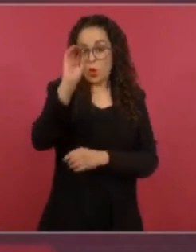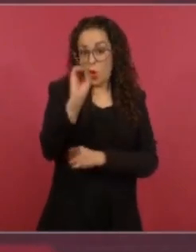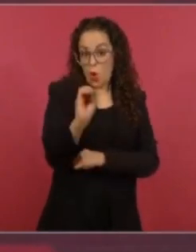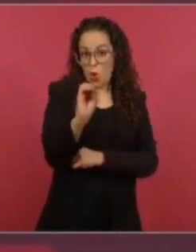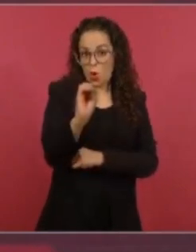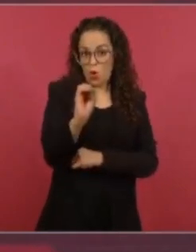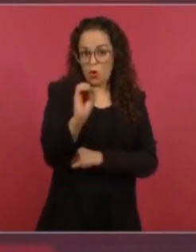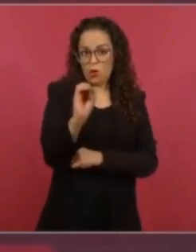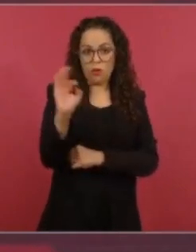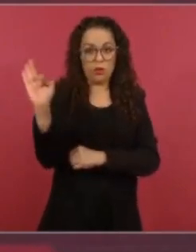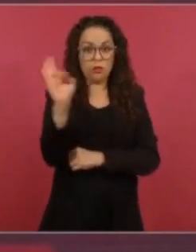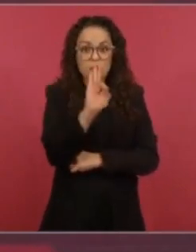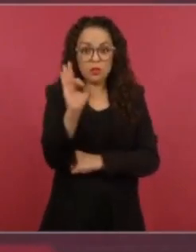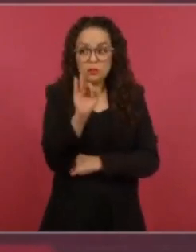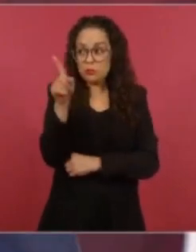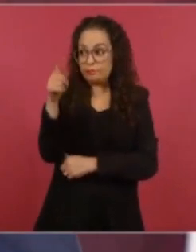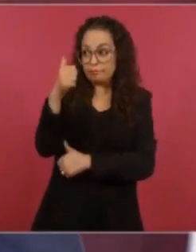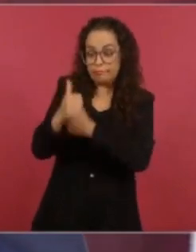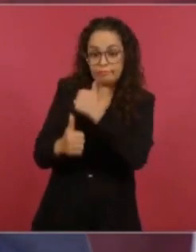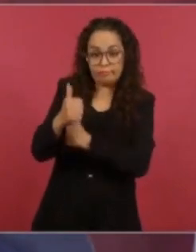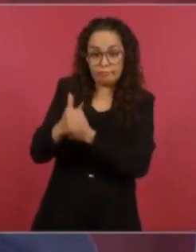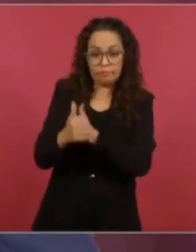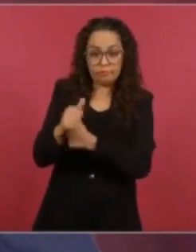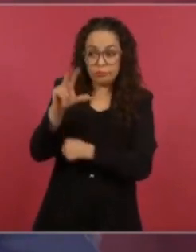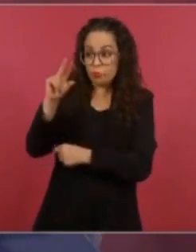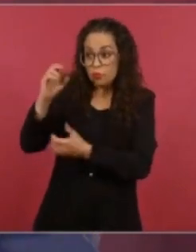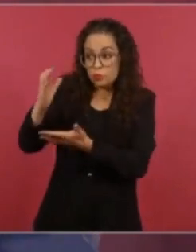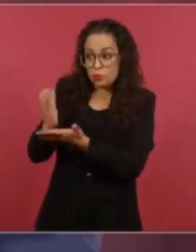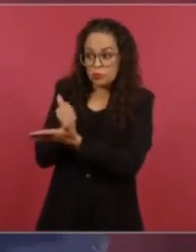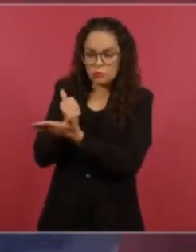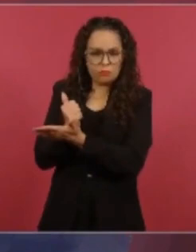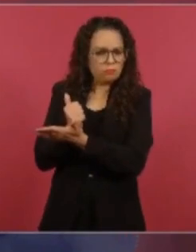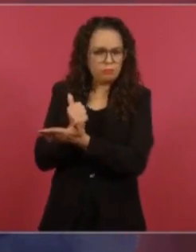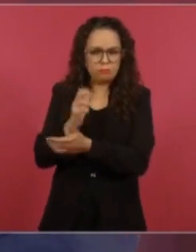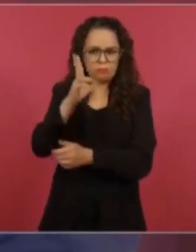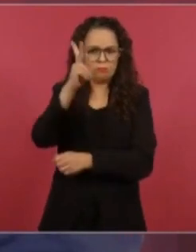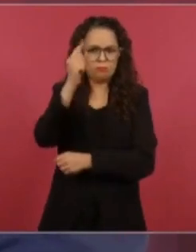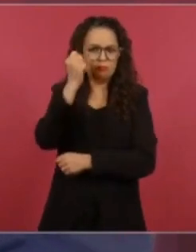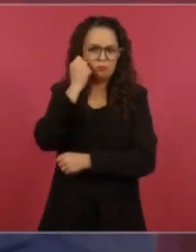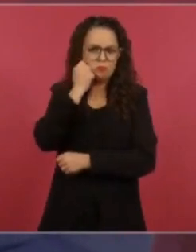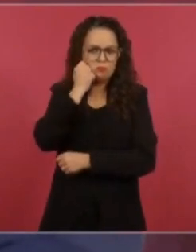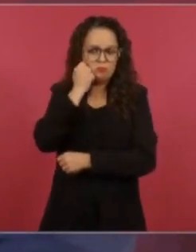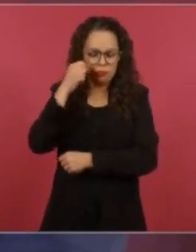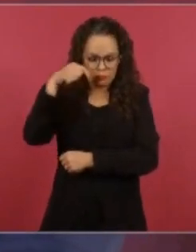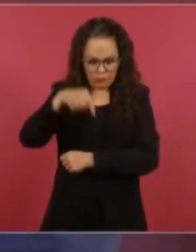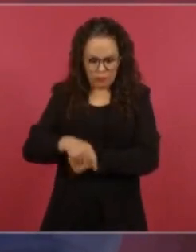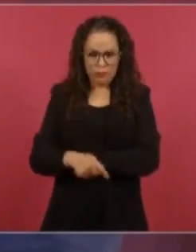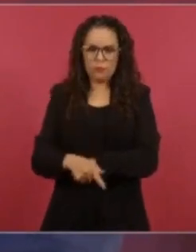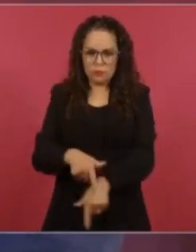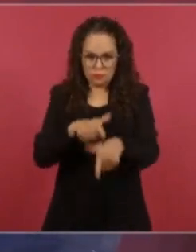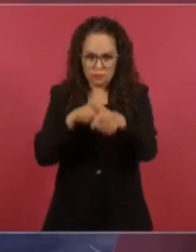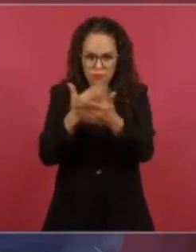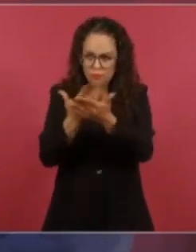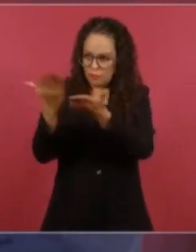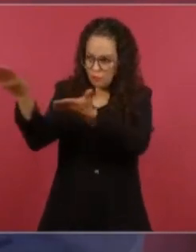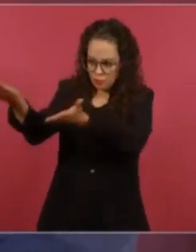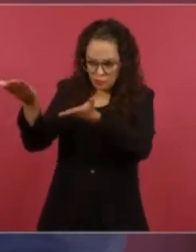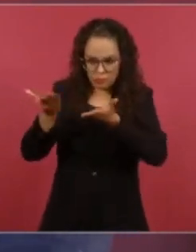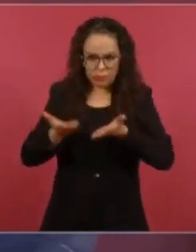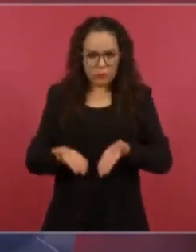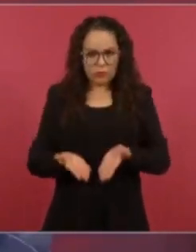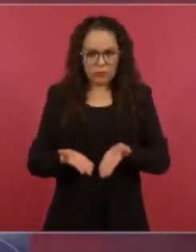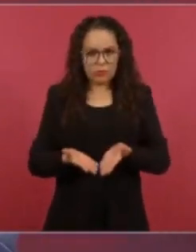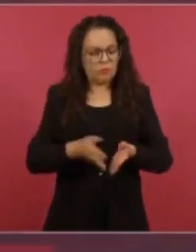aquí van a estar las puertas abiertas, porque necesitamos terminar. Nos falta